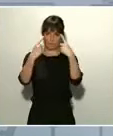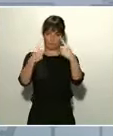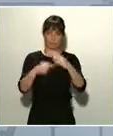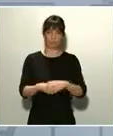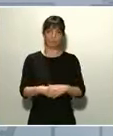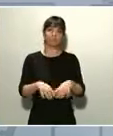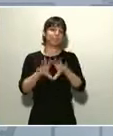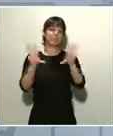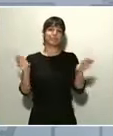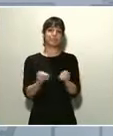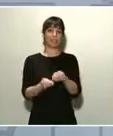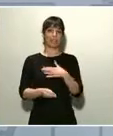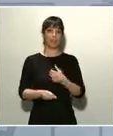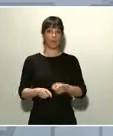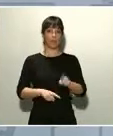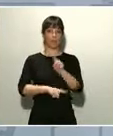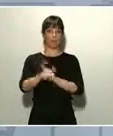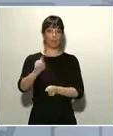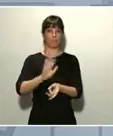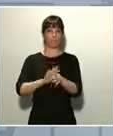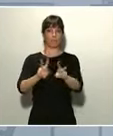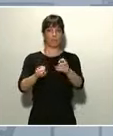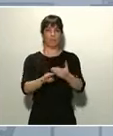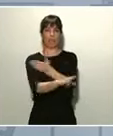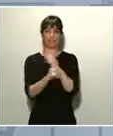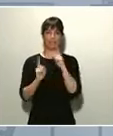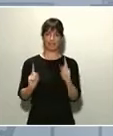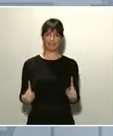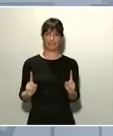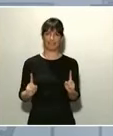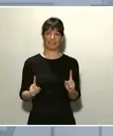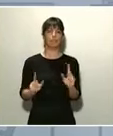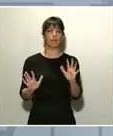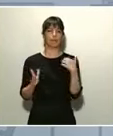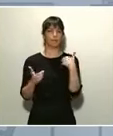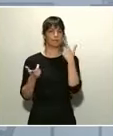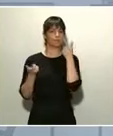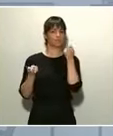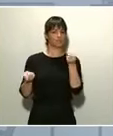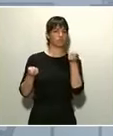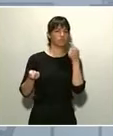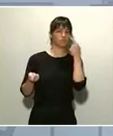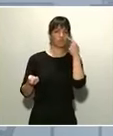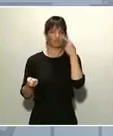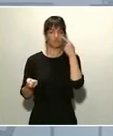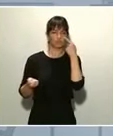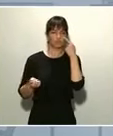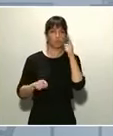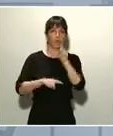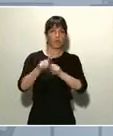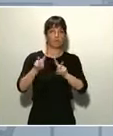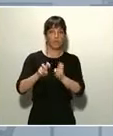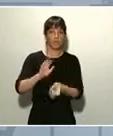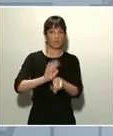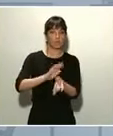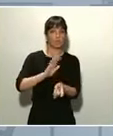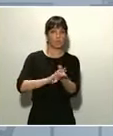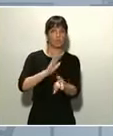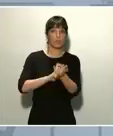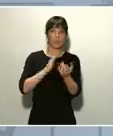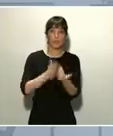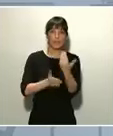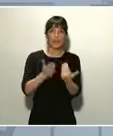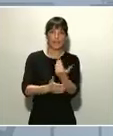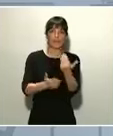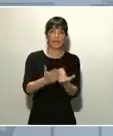problemas y, en todo caso, estamos atentos a los nuevos problemas que van apareciendo cada día y respondemos a